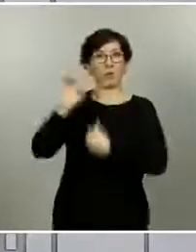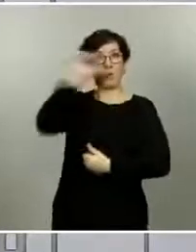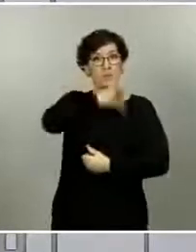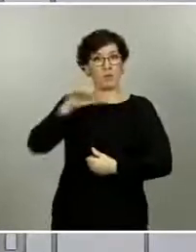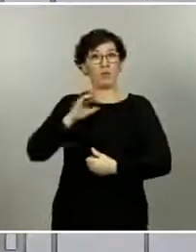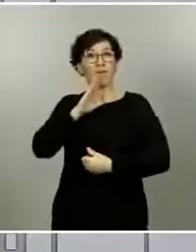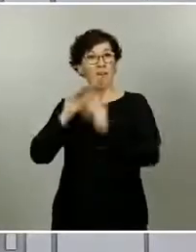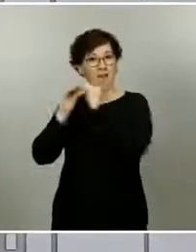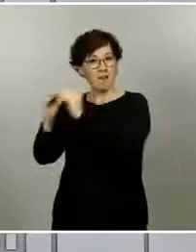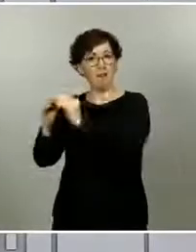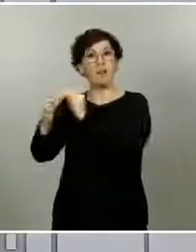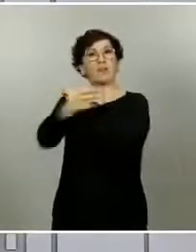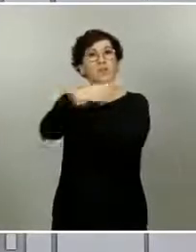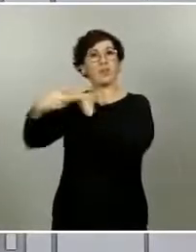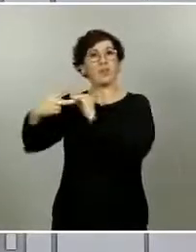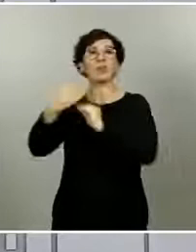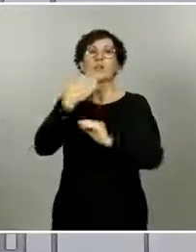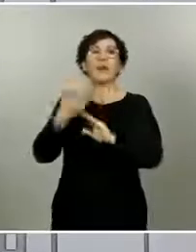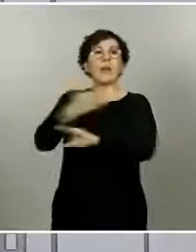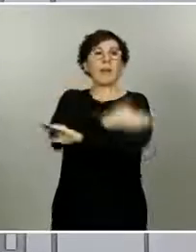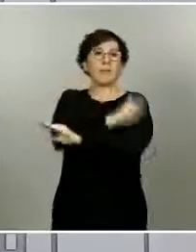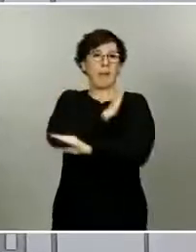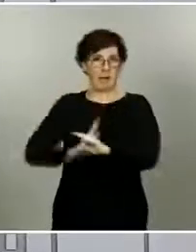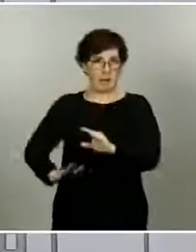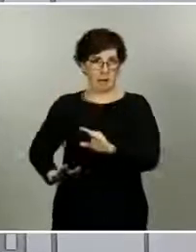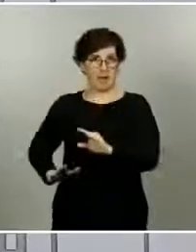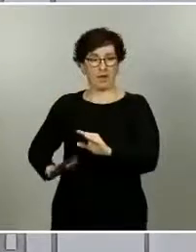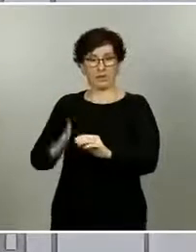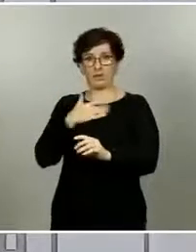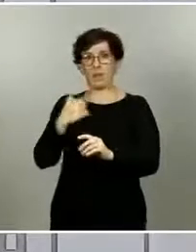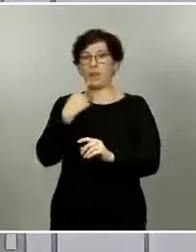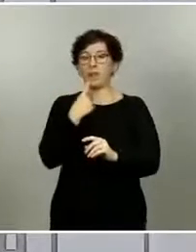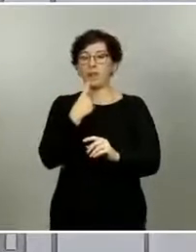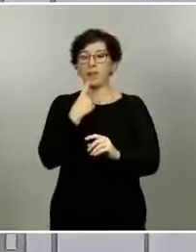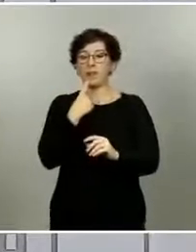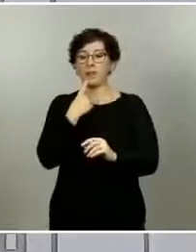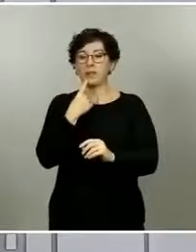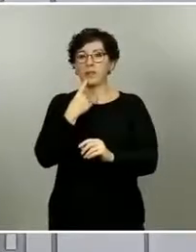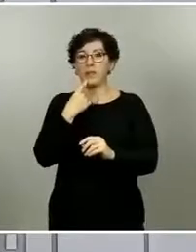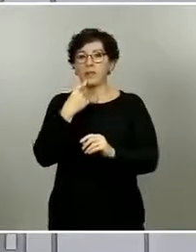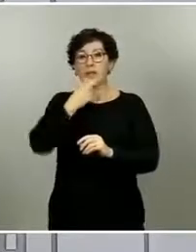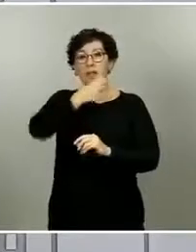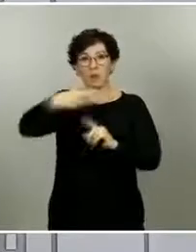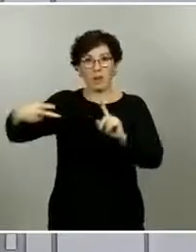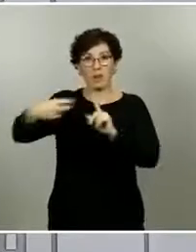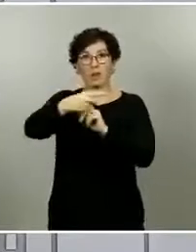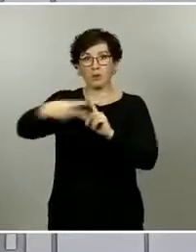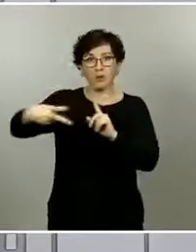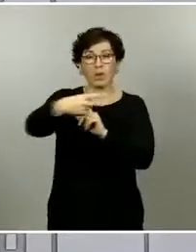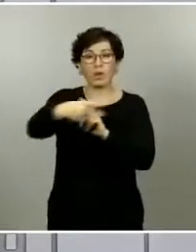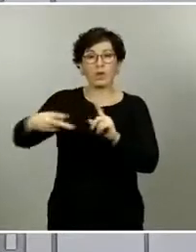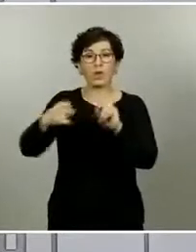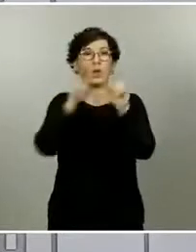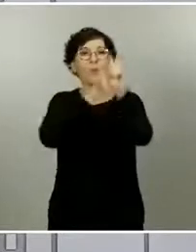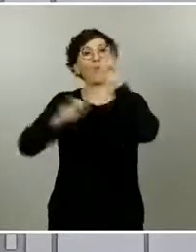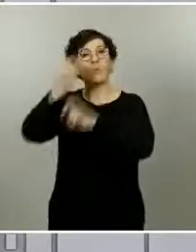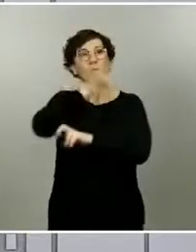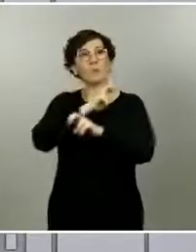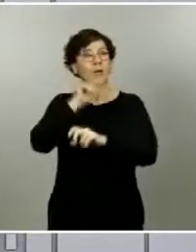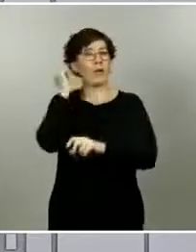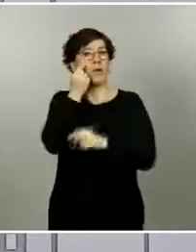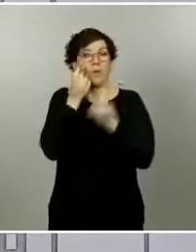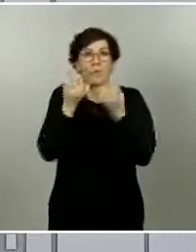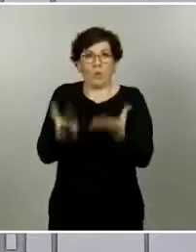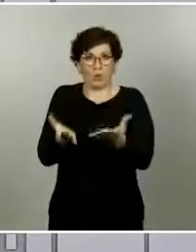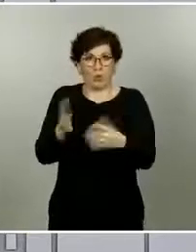ha dado ya unos resultados preliminares en un esfuerzo de garantizar que todos los resultados se van conociendo lo más pronto posible